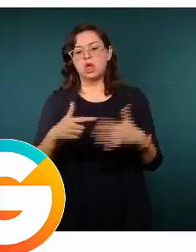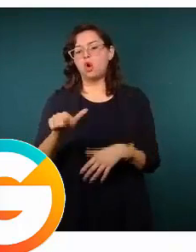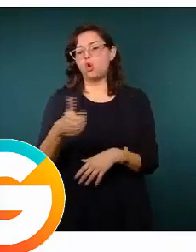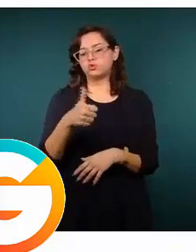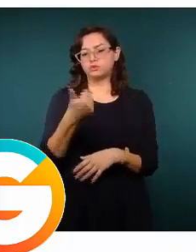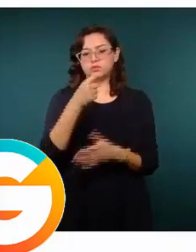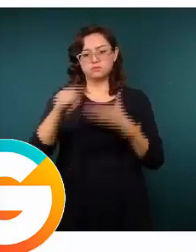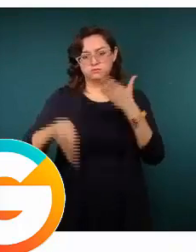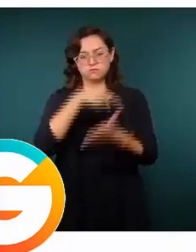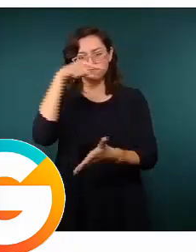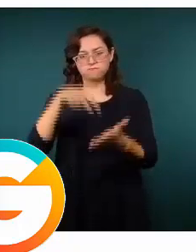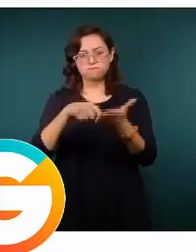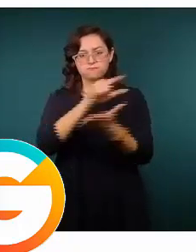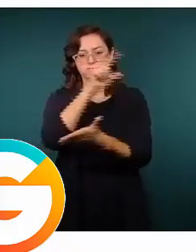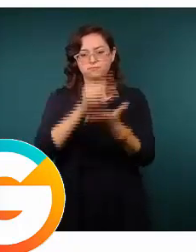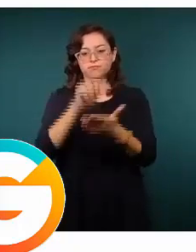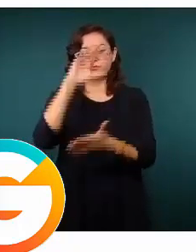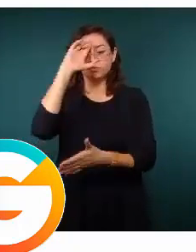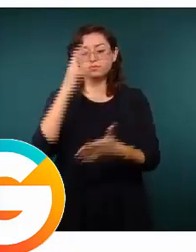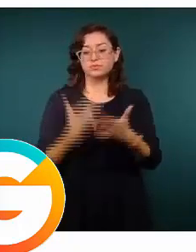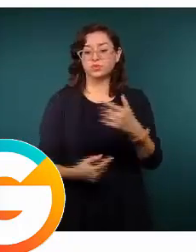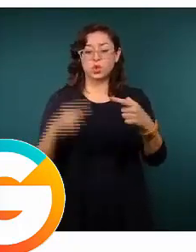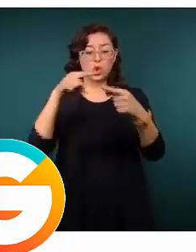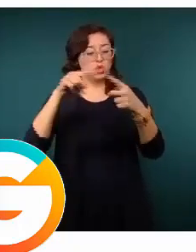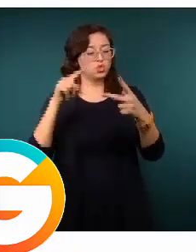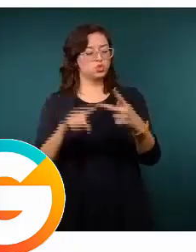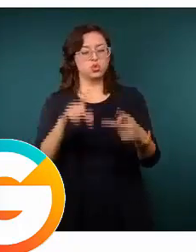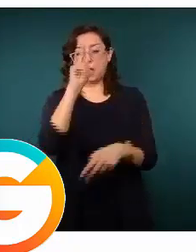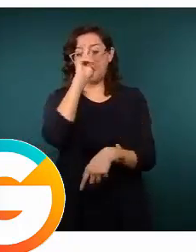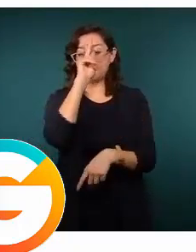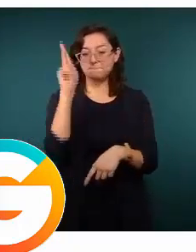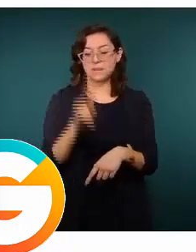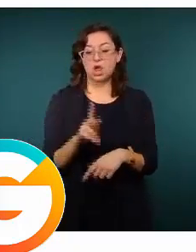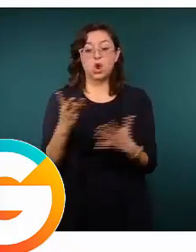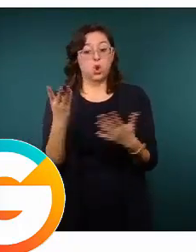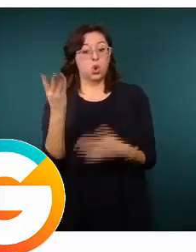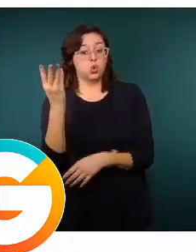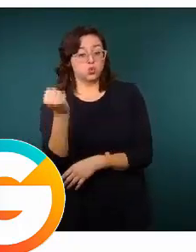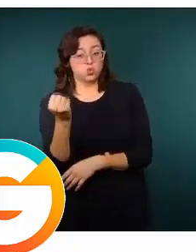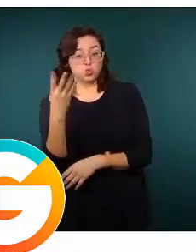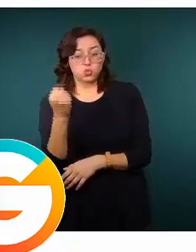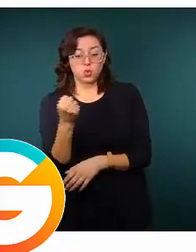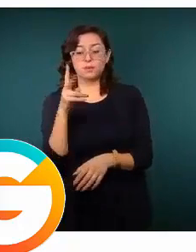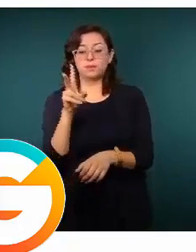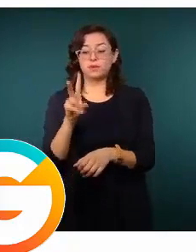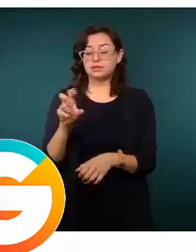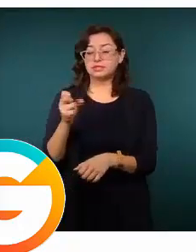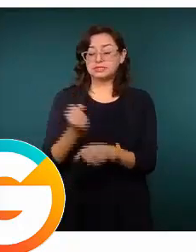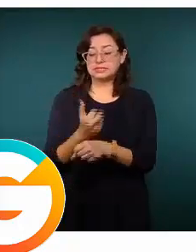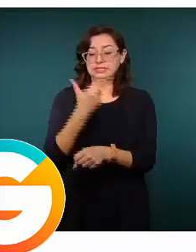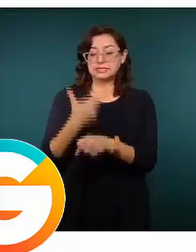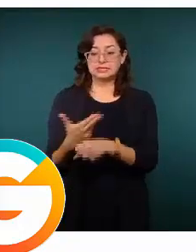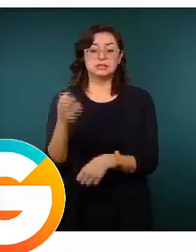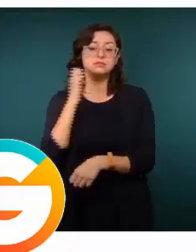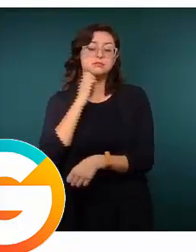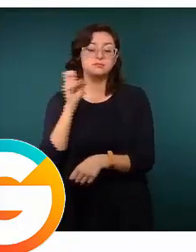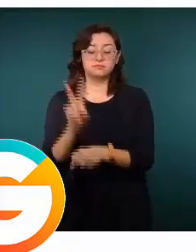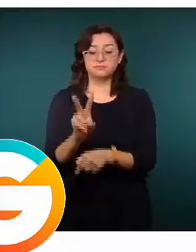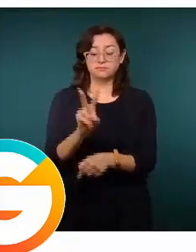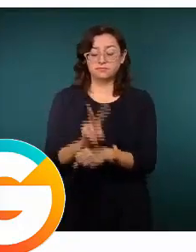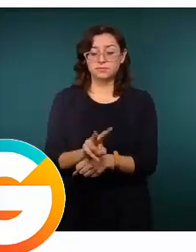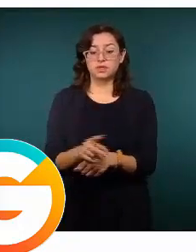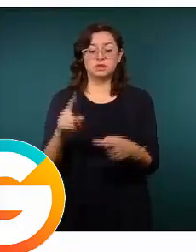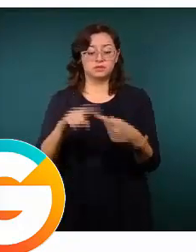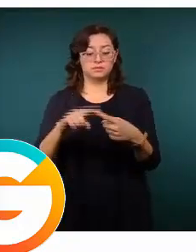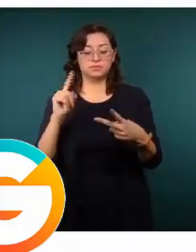Hay dos delitos que tiene a la alza, de los nueve que monitorea el secretariado ejecutivo, es la